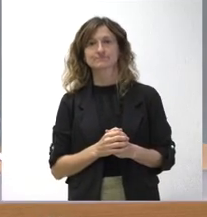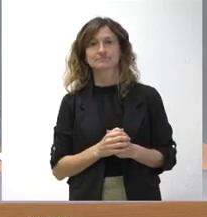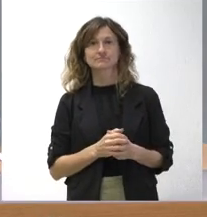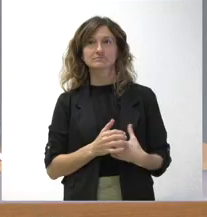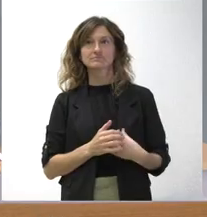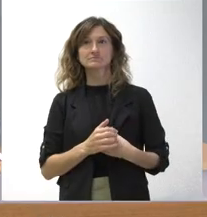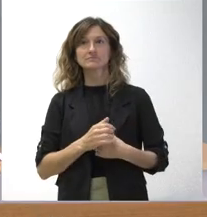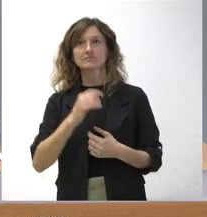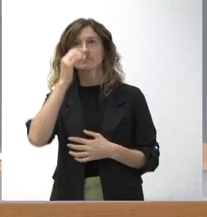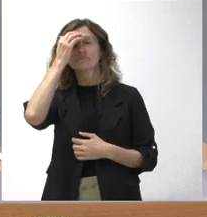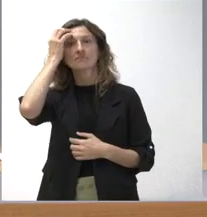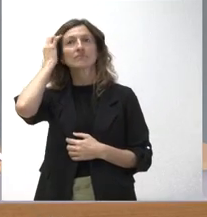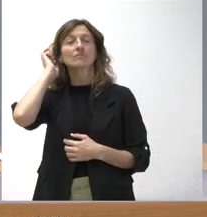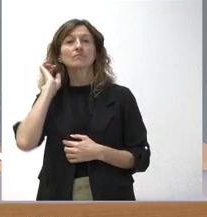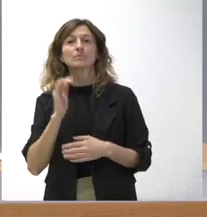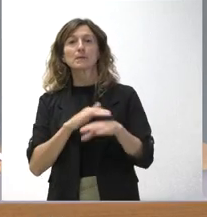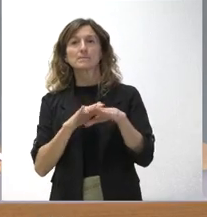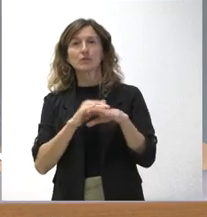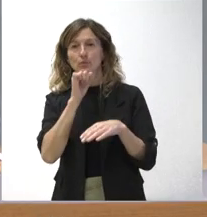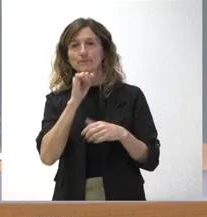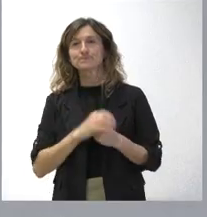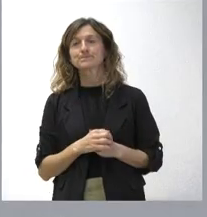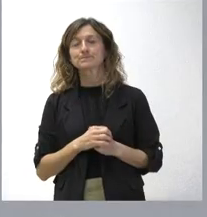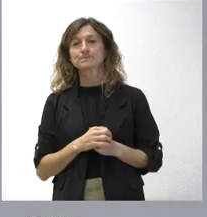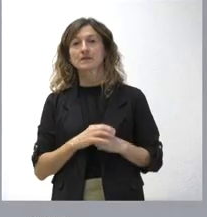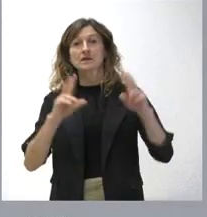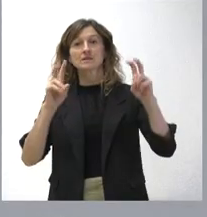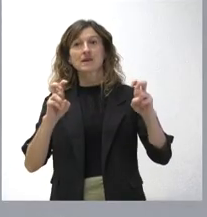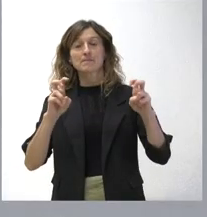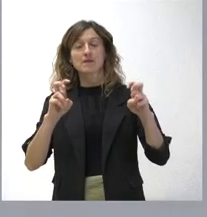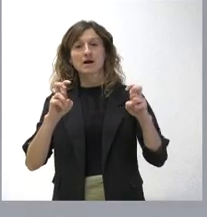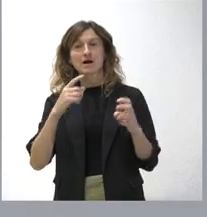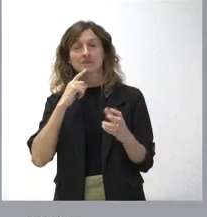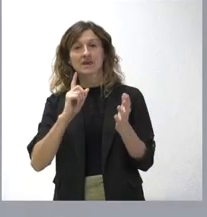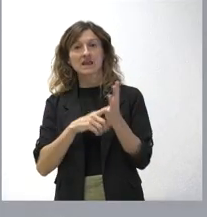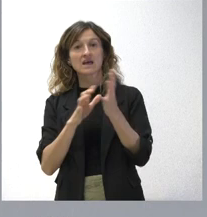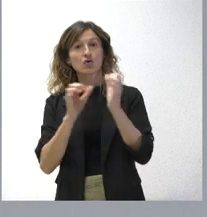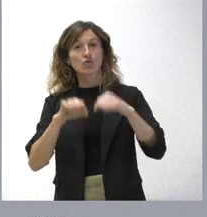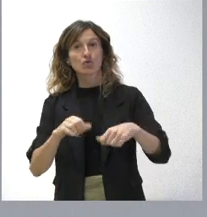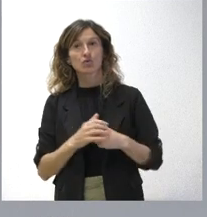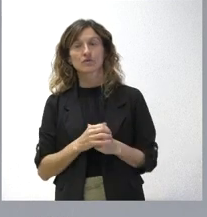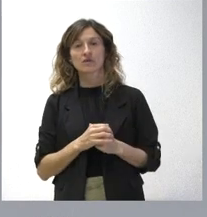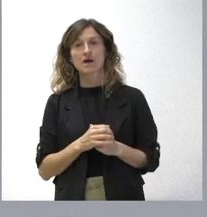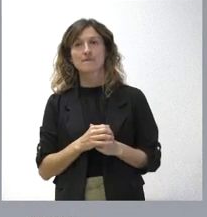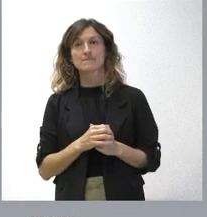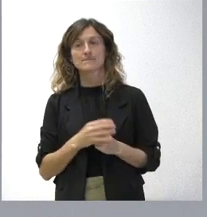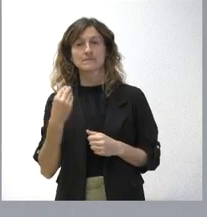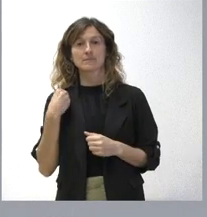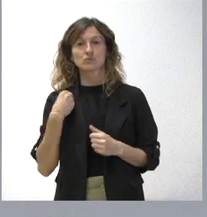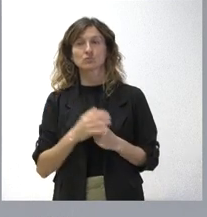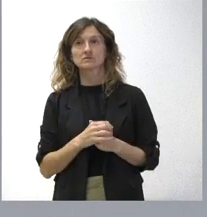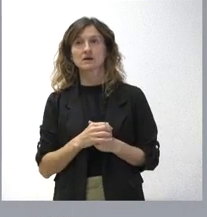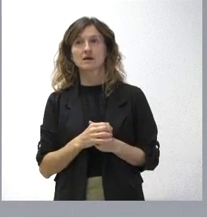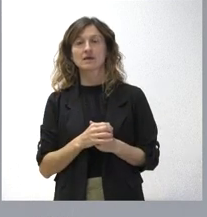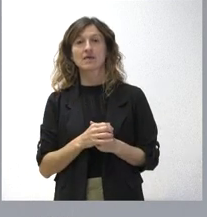Sobre lo que plantea la ley de concordia, hay que tener